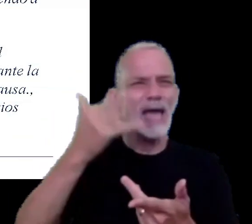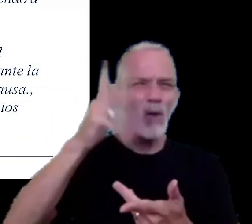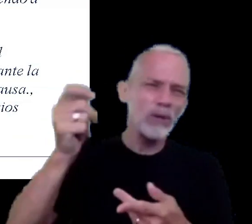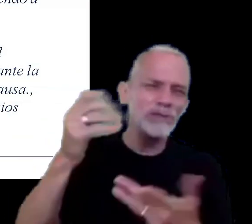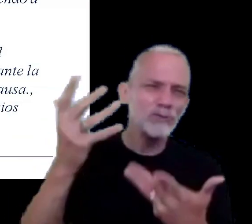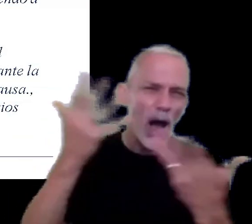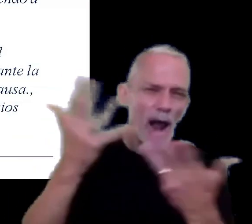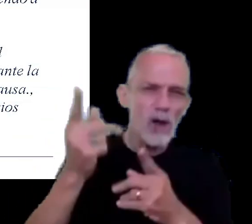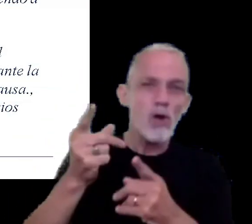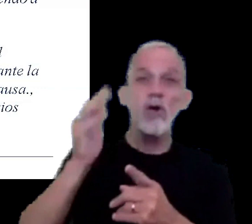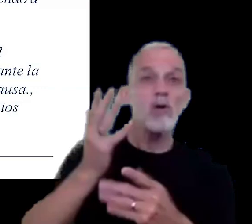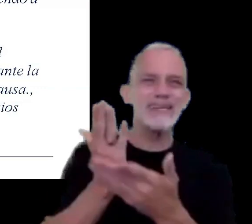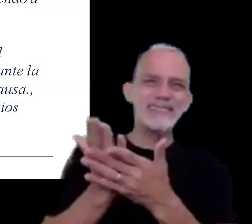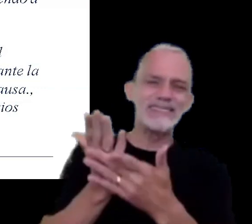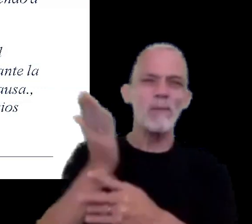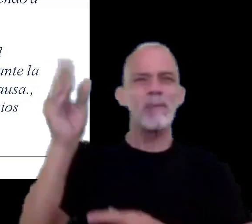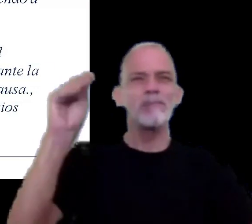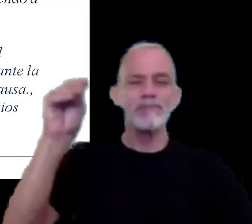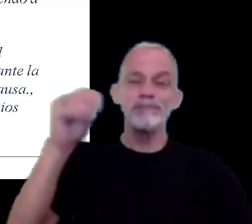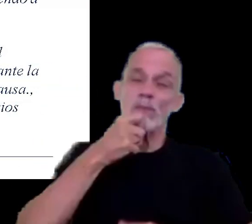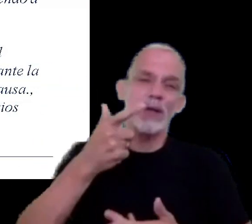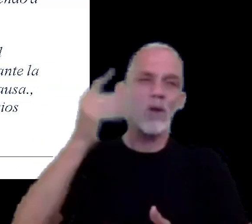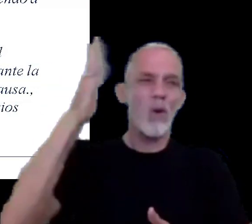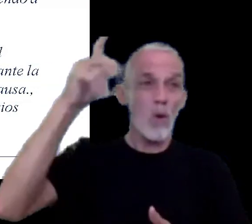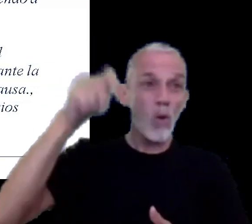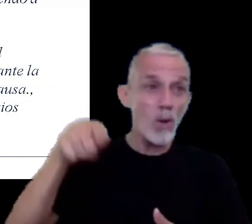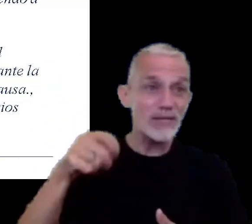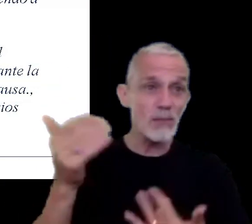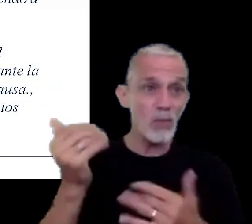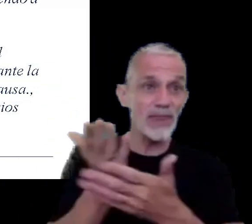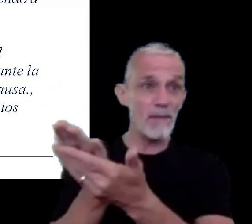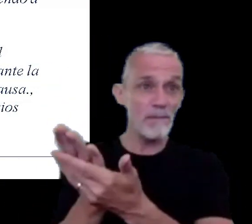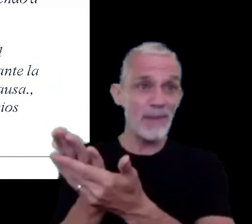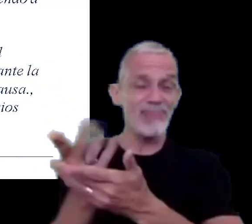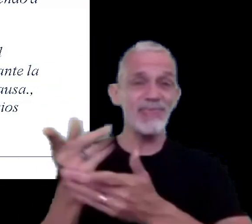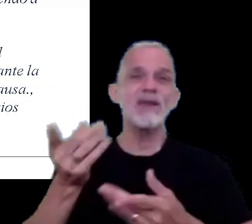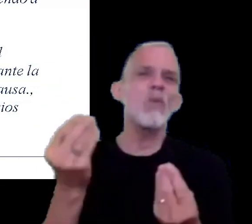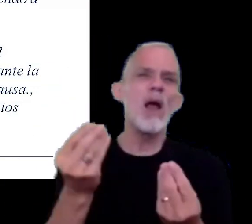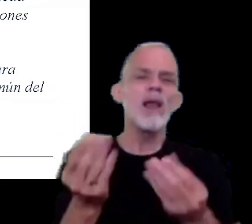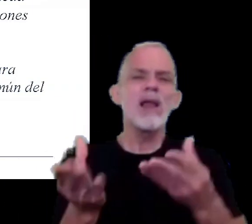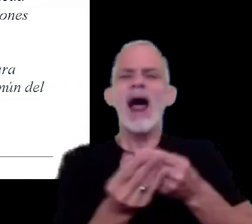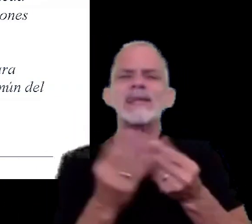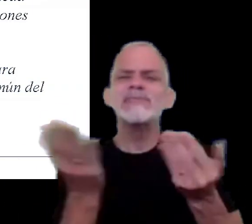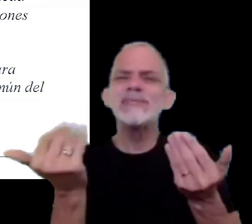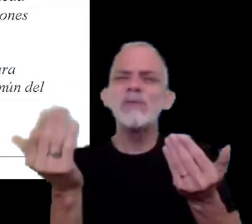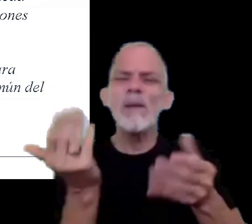juicio vamos a hablar de una ejecución fiscal el archivo de las actuaciones